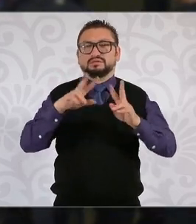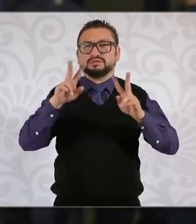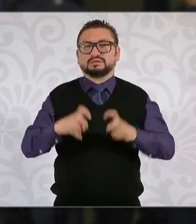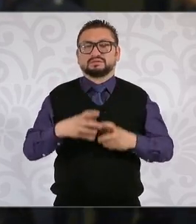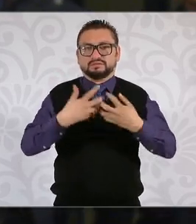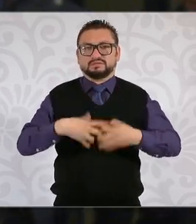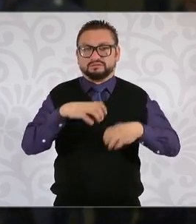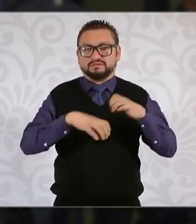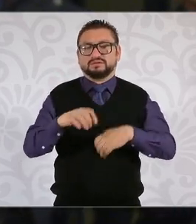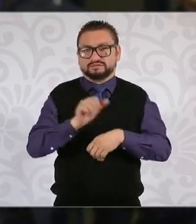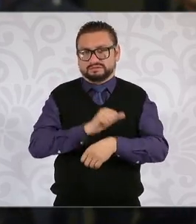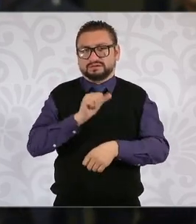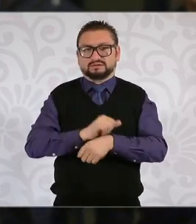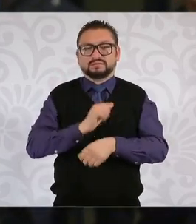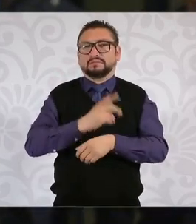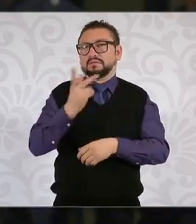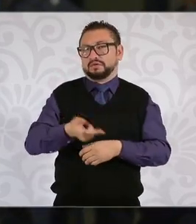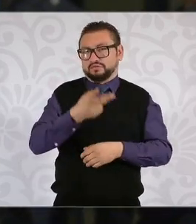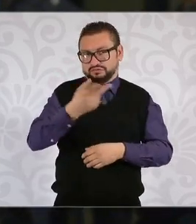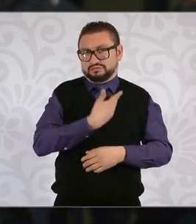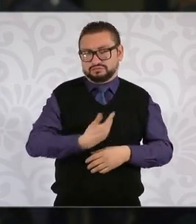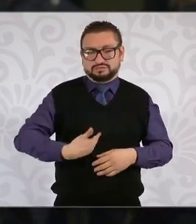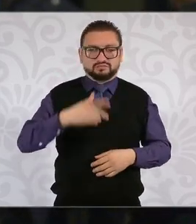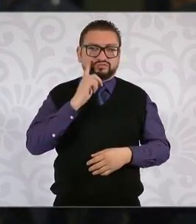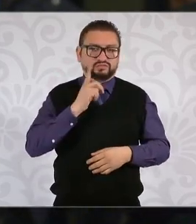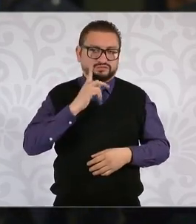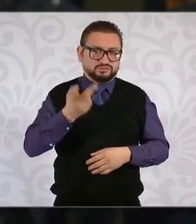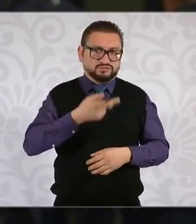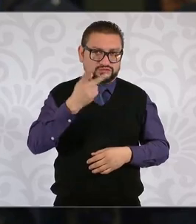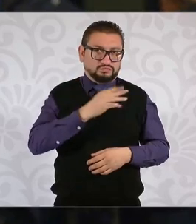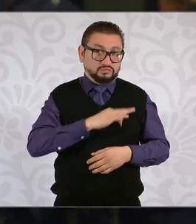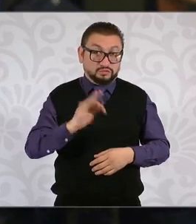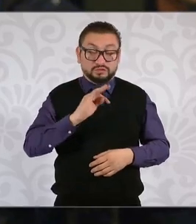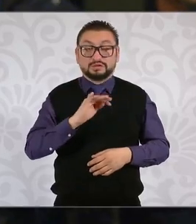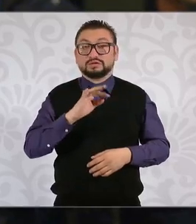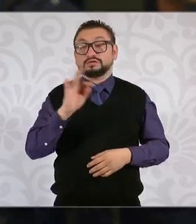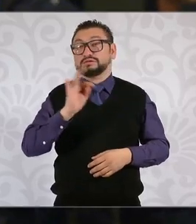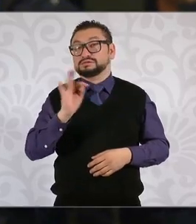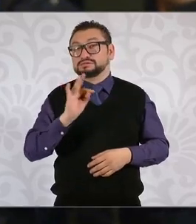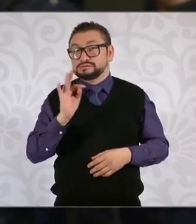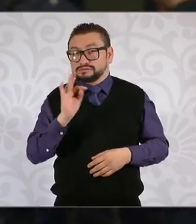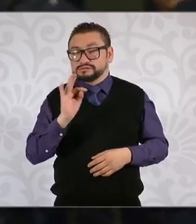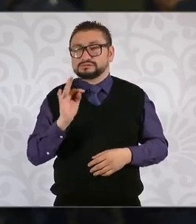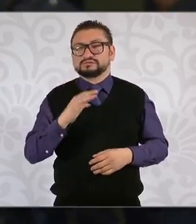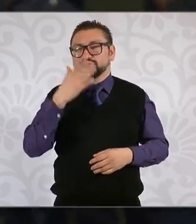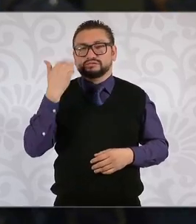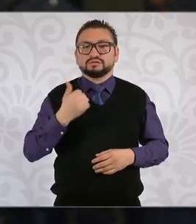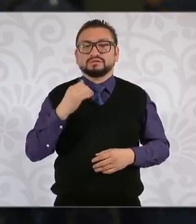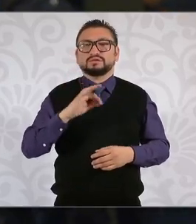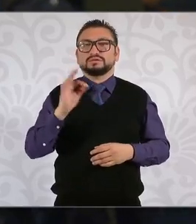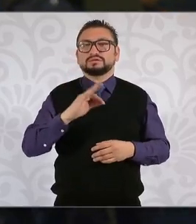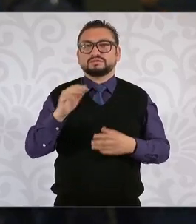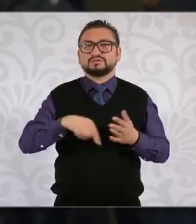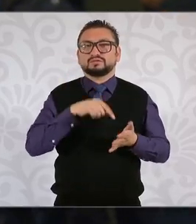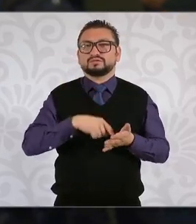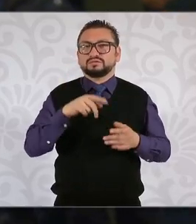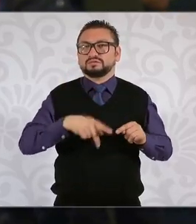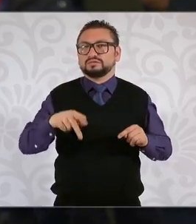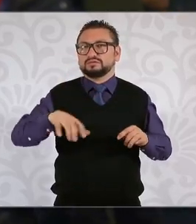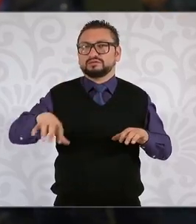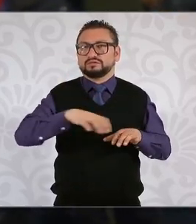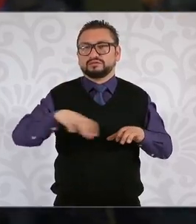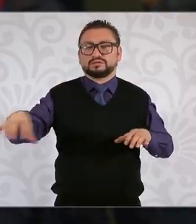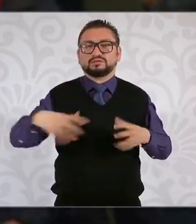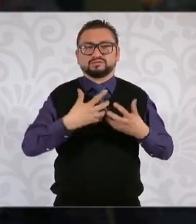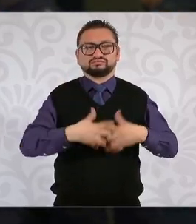Es preguntarle, presidenta, si es posible o si está sobre la mesa esta cuestión de encontrar estos polos. Se habla de 10 parques